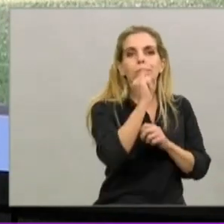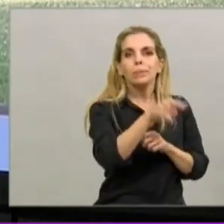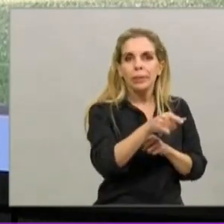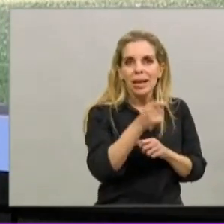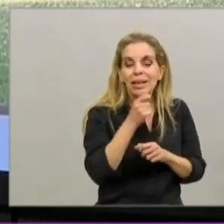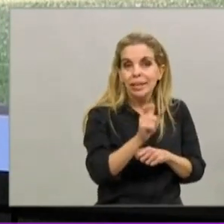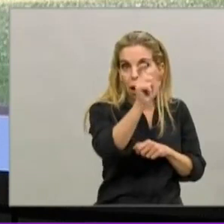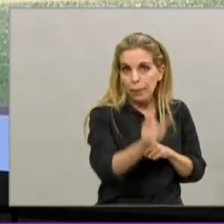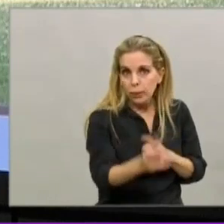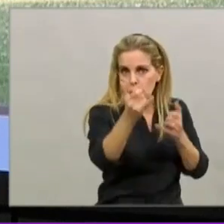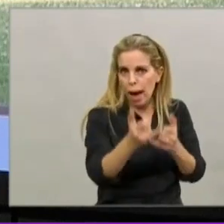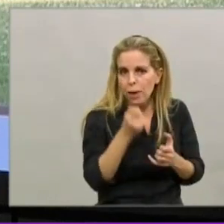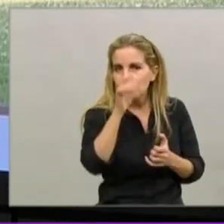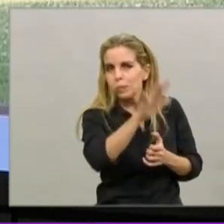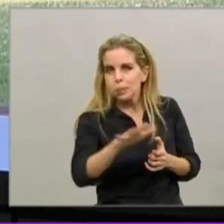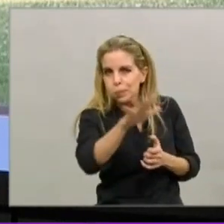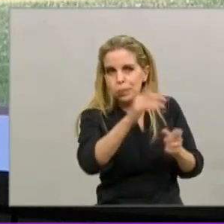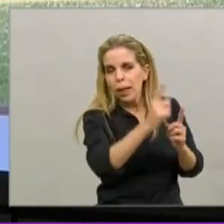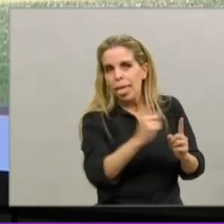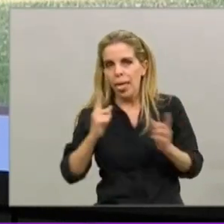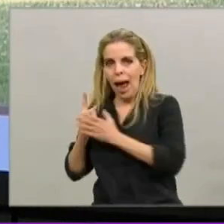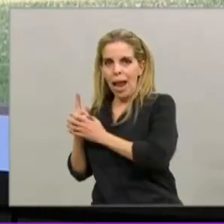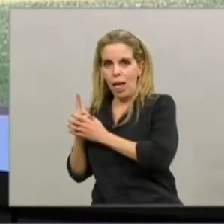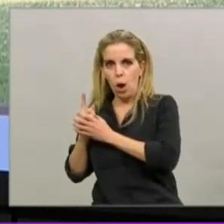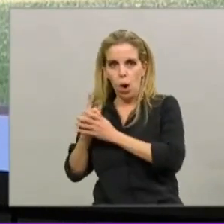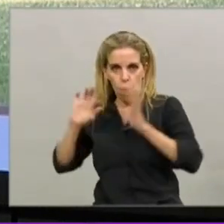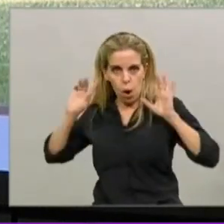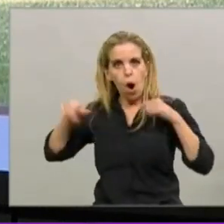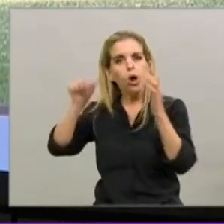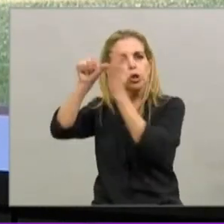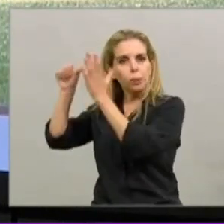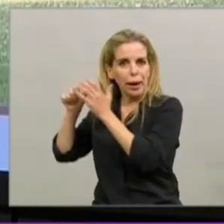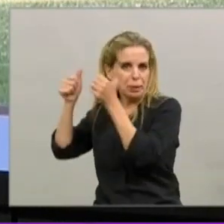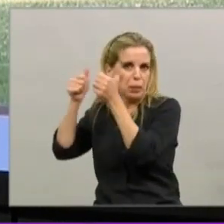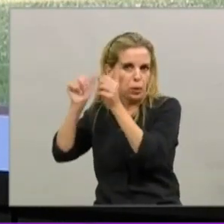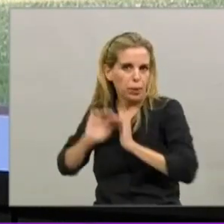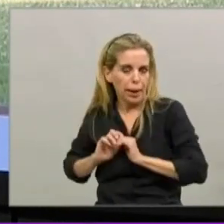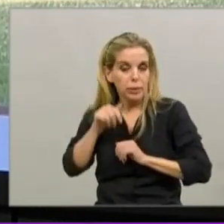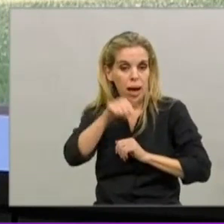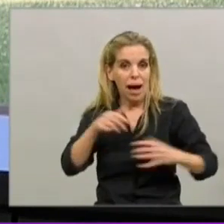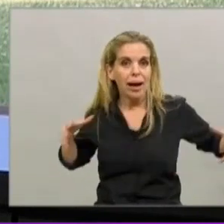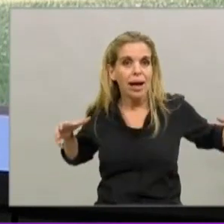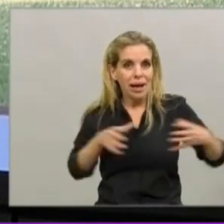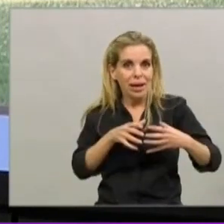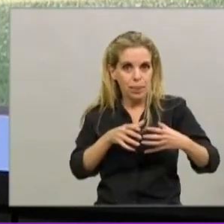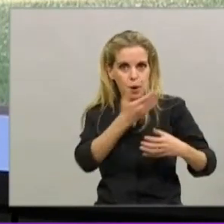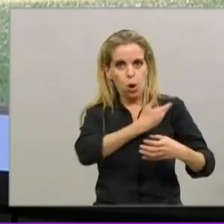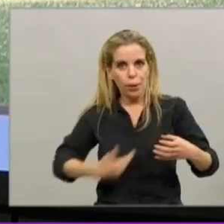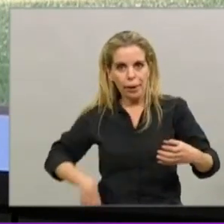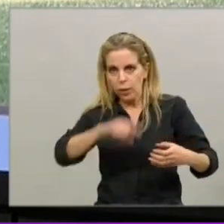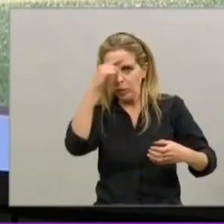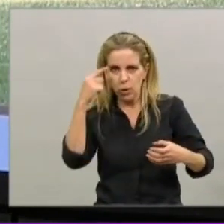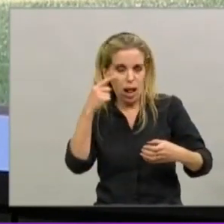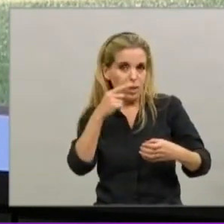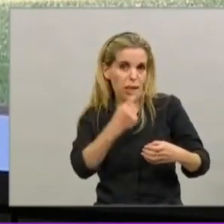es algo donde ya hay consenso en el mundo que ha funcionado muy bien, en muchas ciudades. Estamos trabajándolo en equipo con el Gobierno Nacional desde el primer